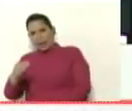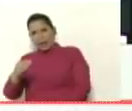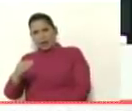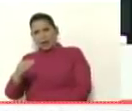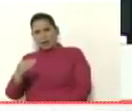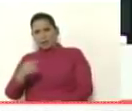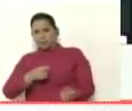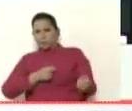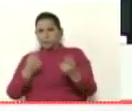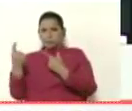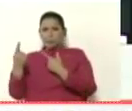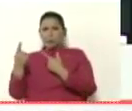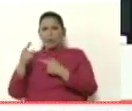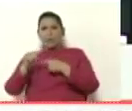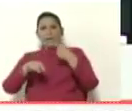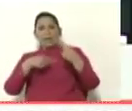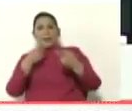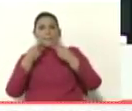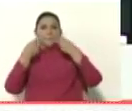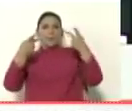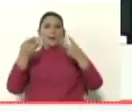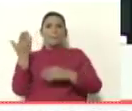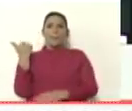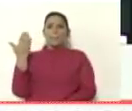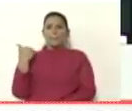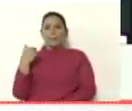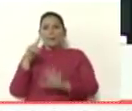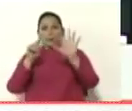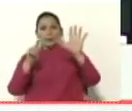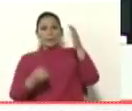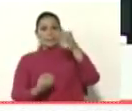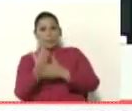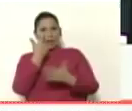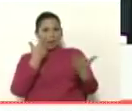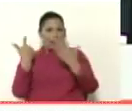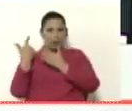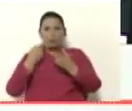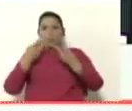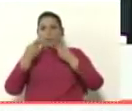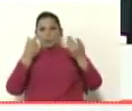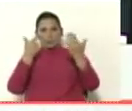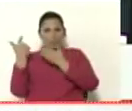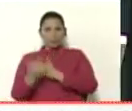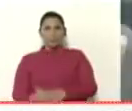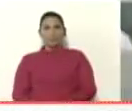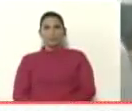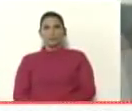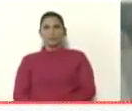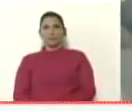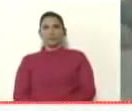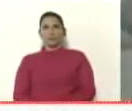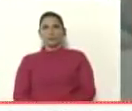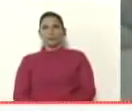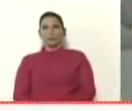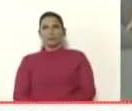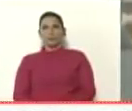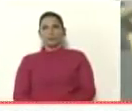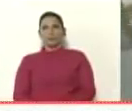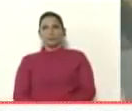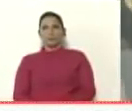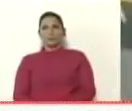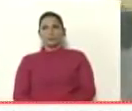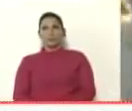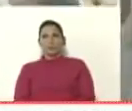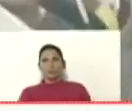que dieron la siguiente declaración el pasado 6 de mayo? veamos esa declaración las 10 de la mañana ustedes